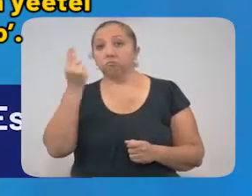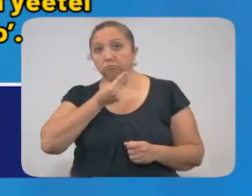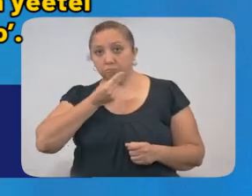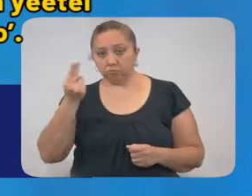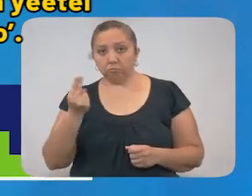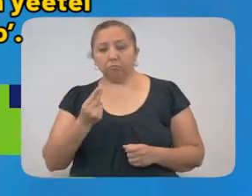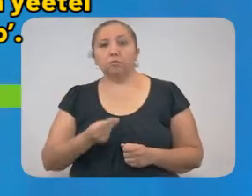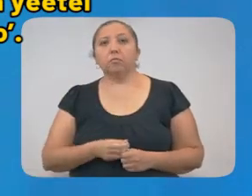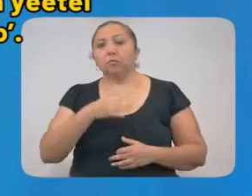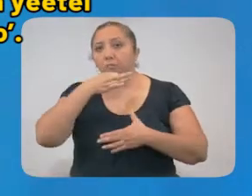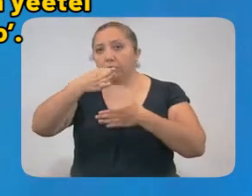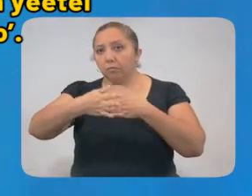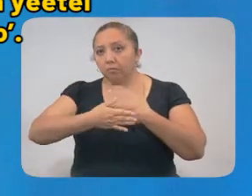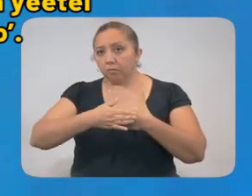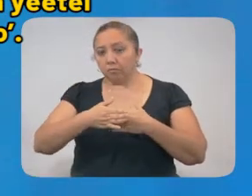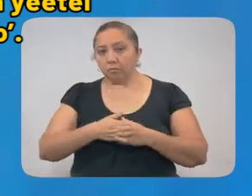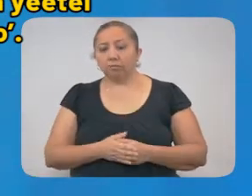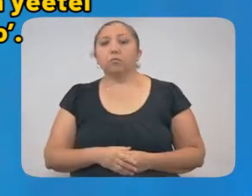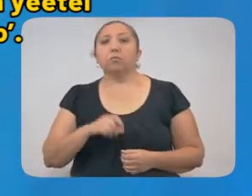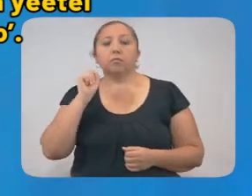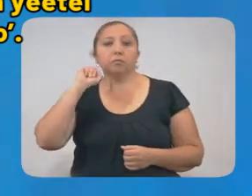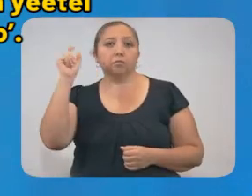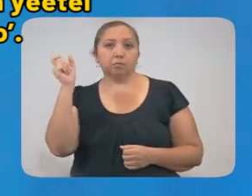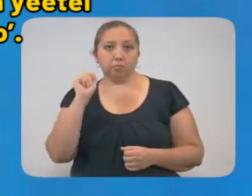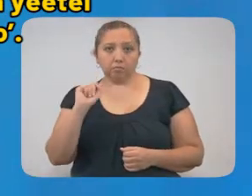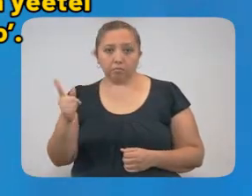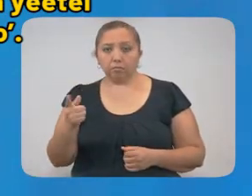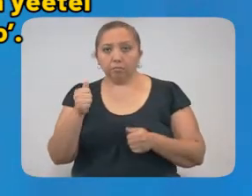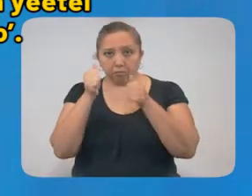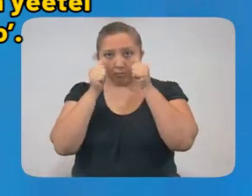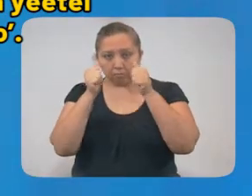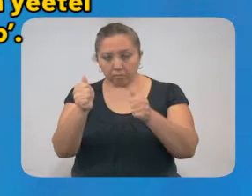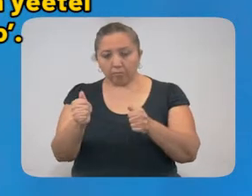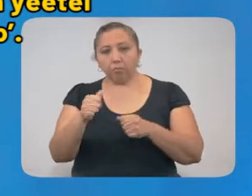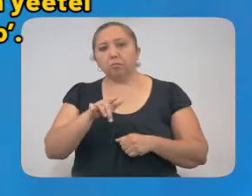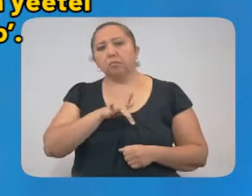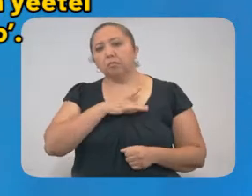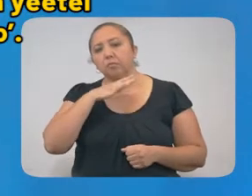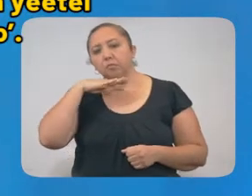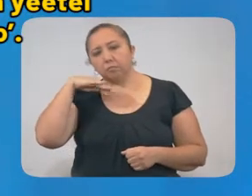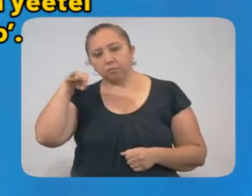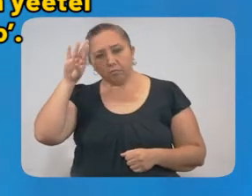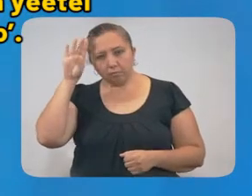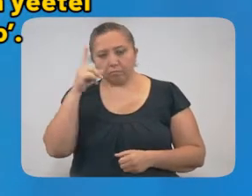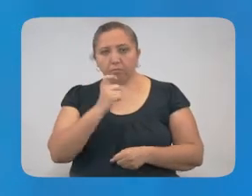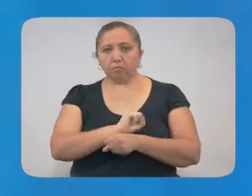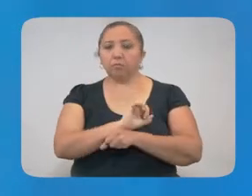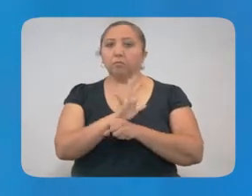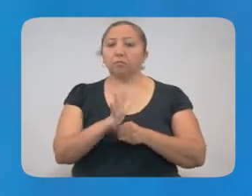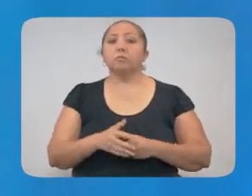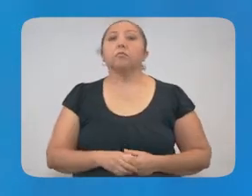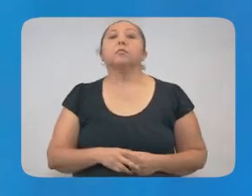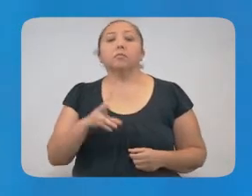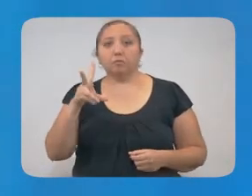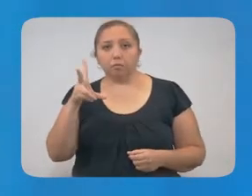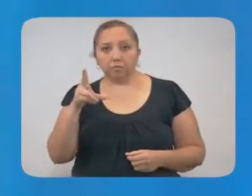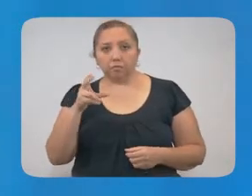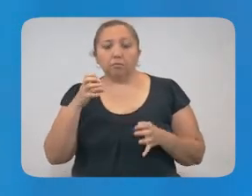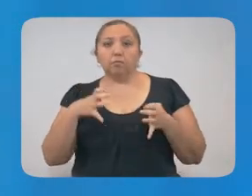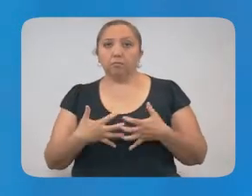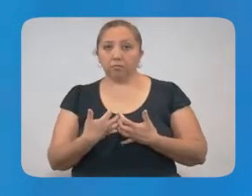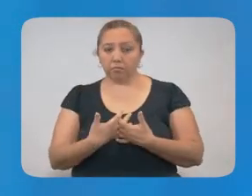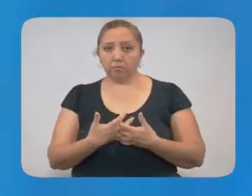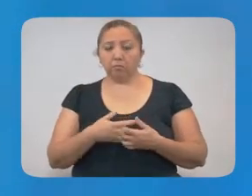being necessary, be to contact with authorities and be attended to the symptoms of coronavirus. También está en